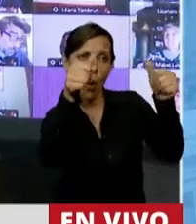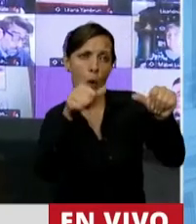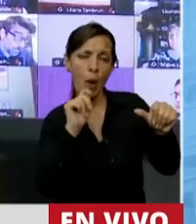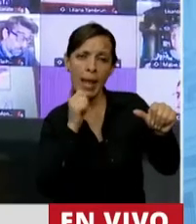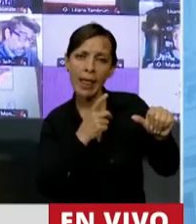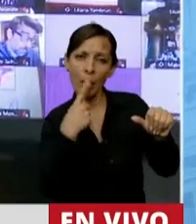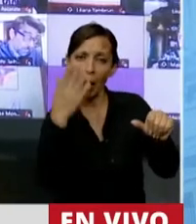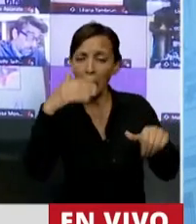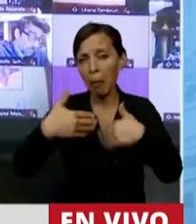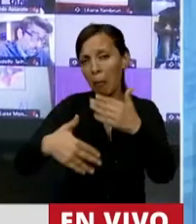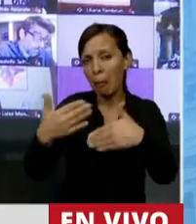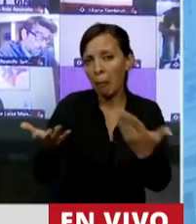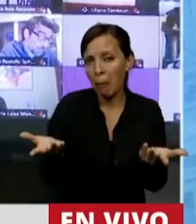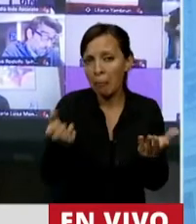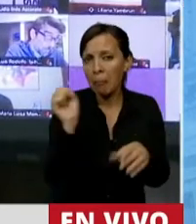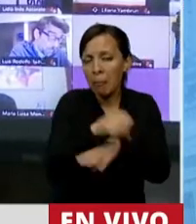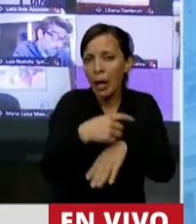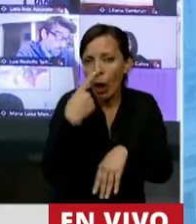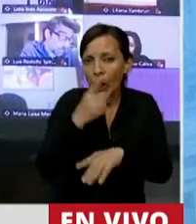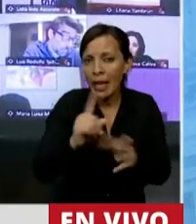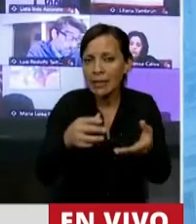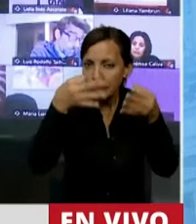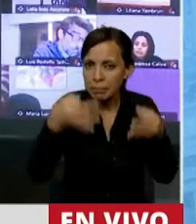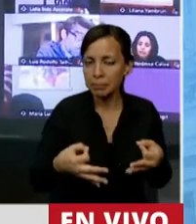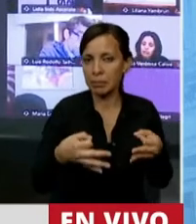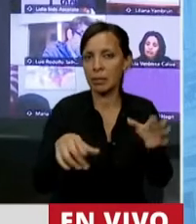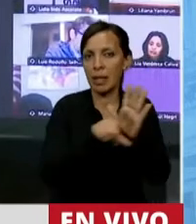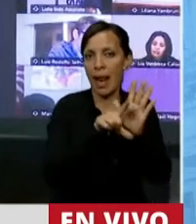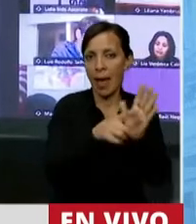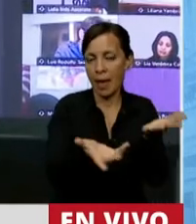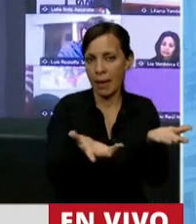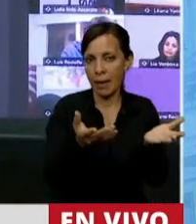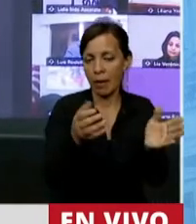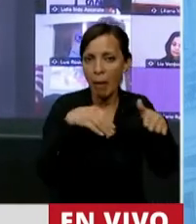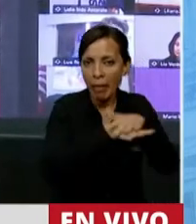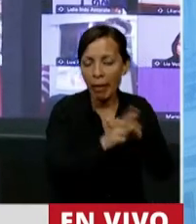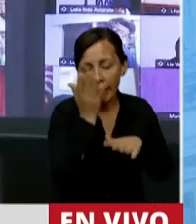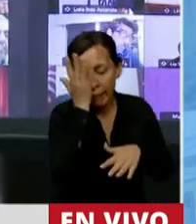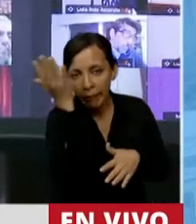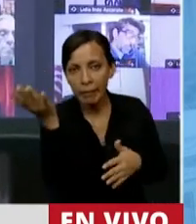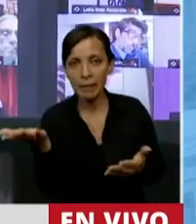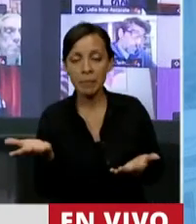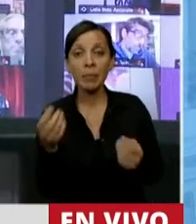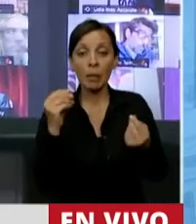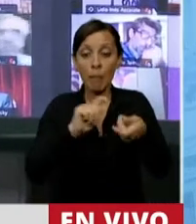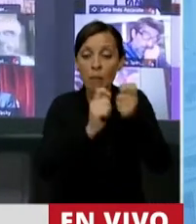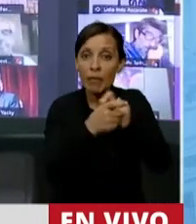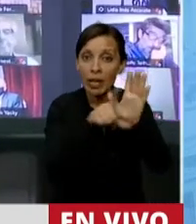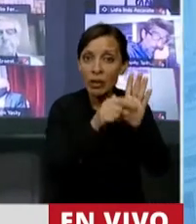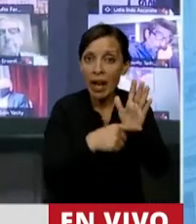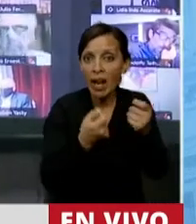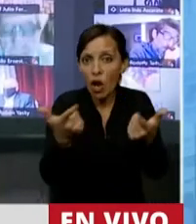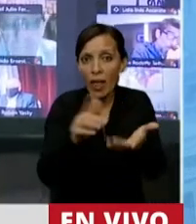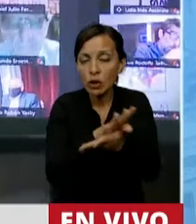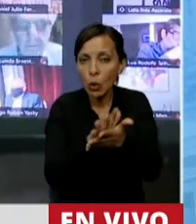preocuparnos después en la aplicación concreta de la norma. porque la modificación no da respuestas en este sentido